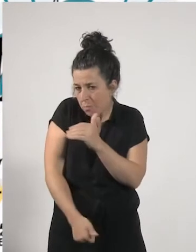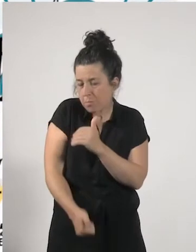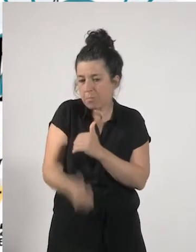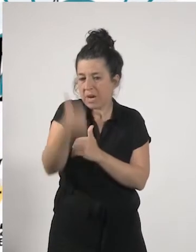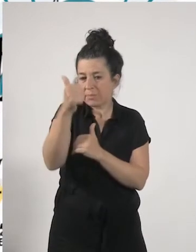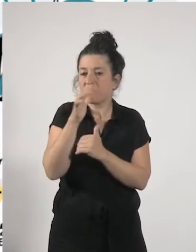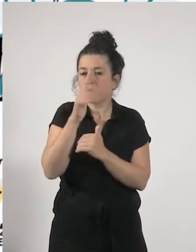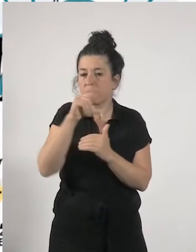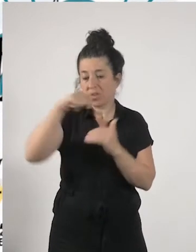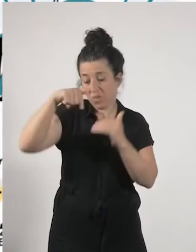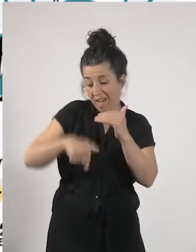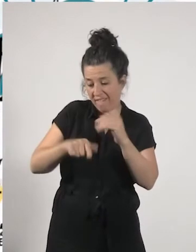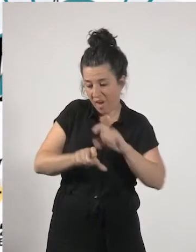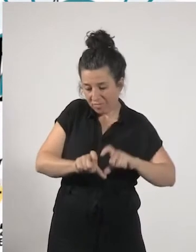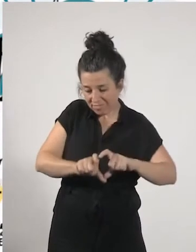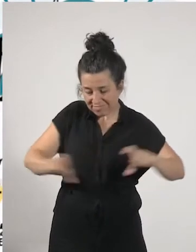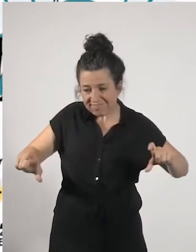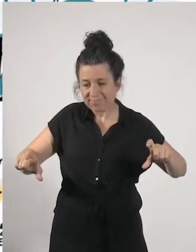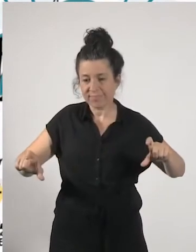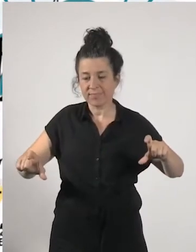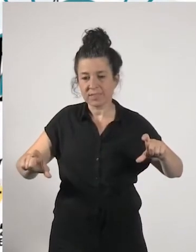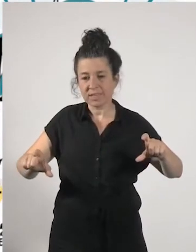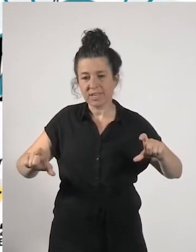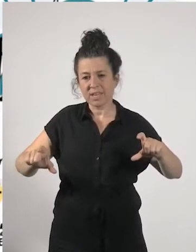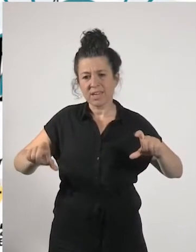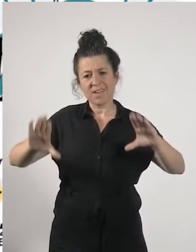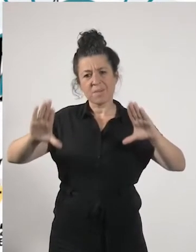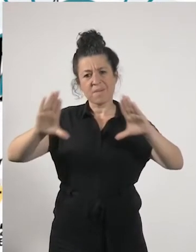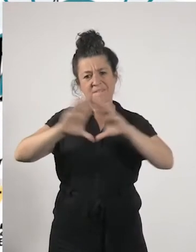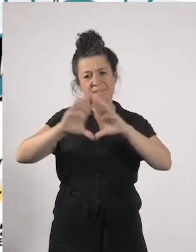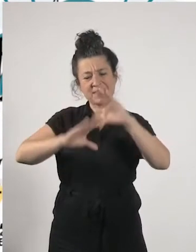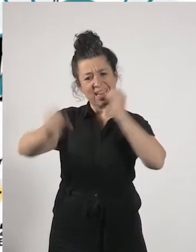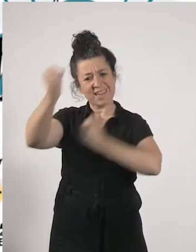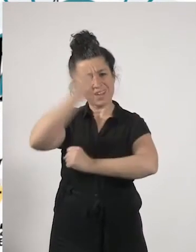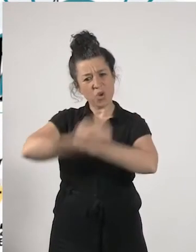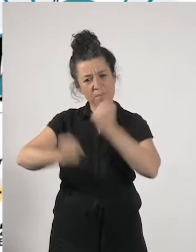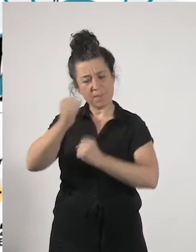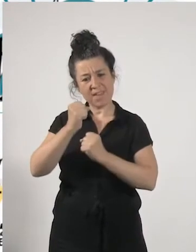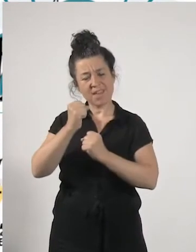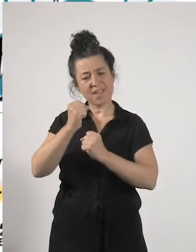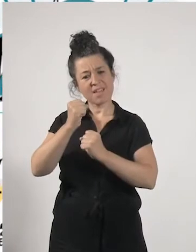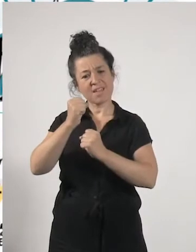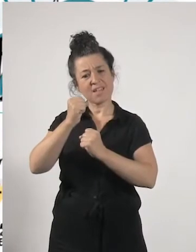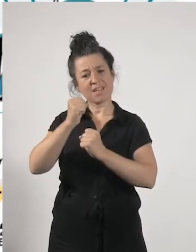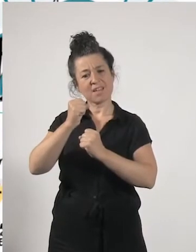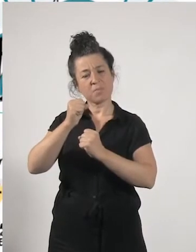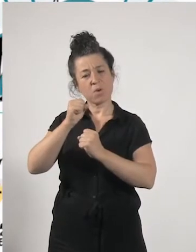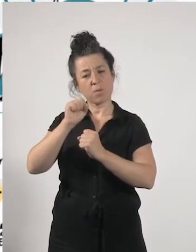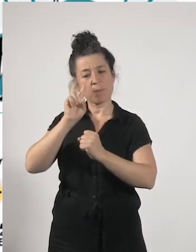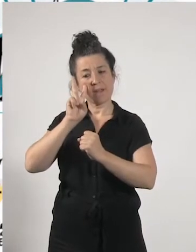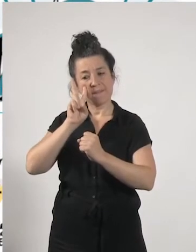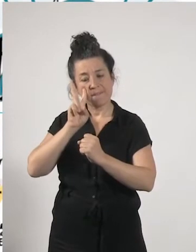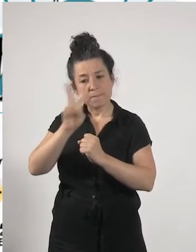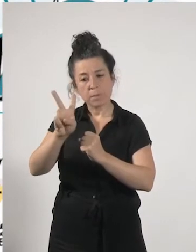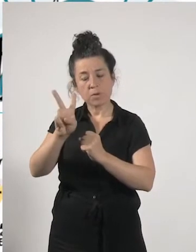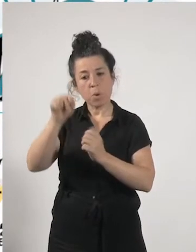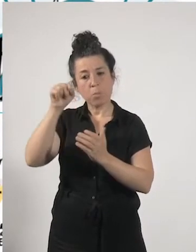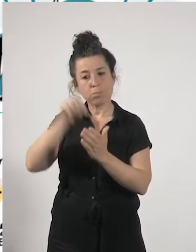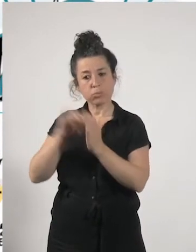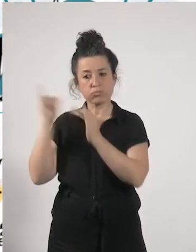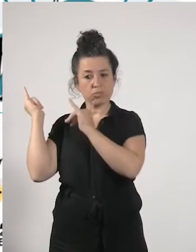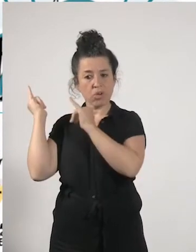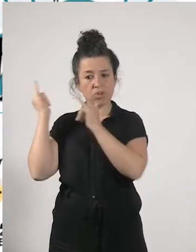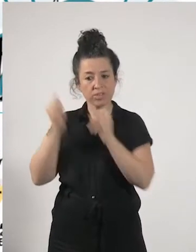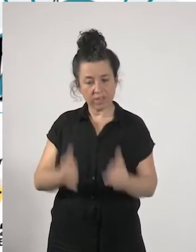abajo y desde la economía feminista tomando como horizonte y como punto de llegada esto que ahora